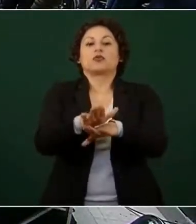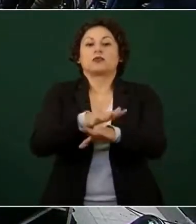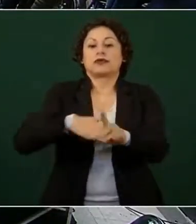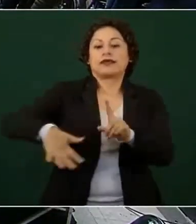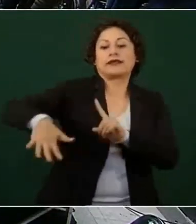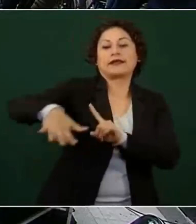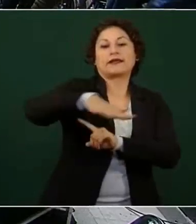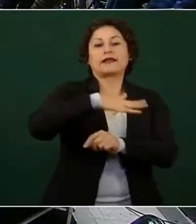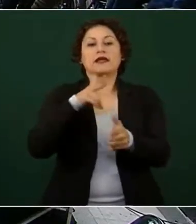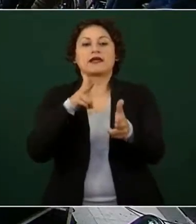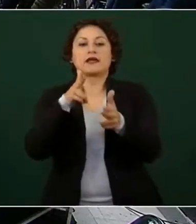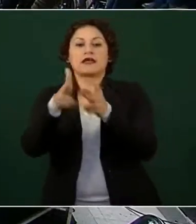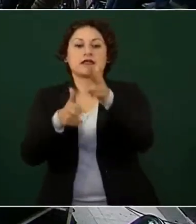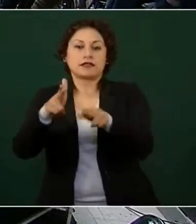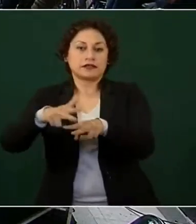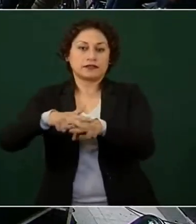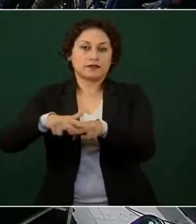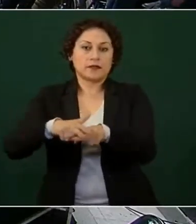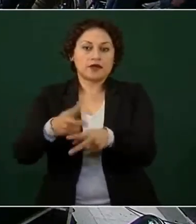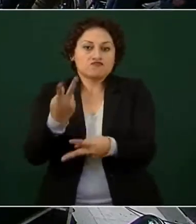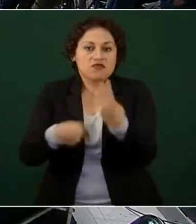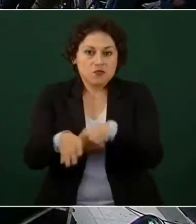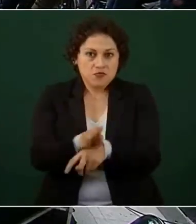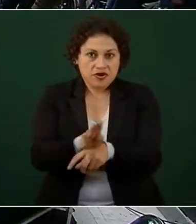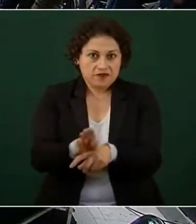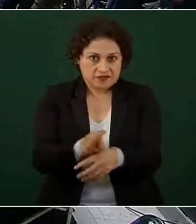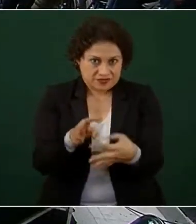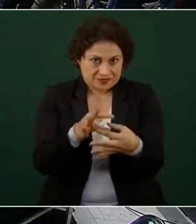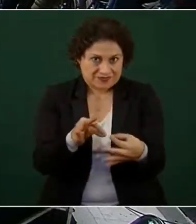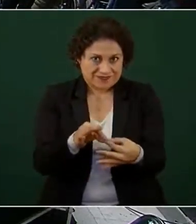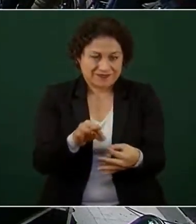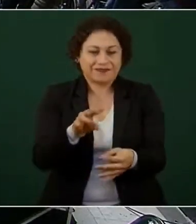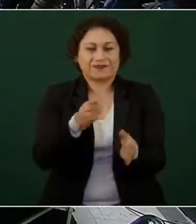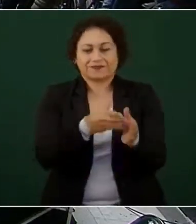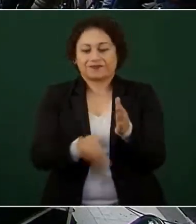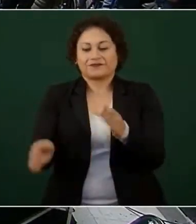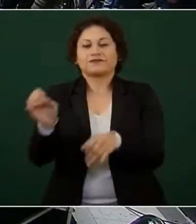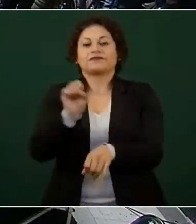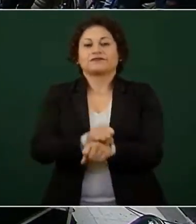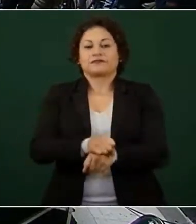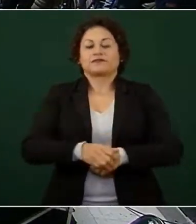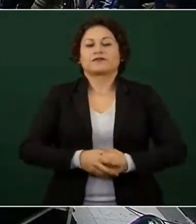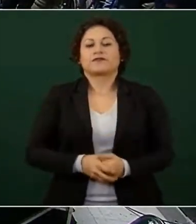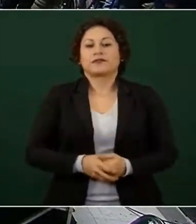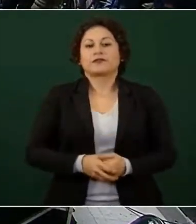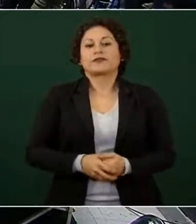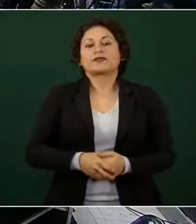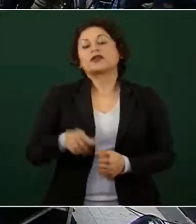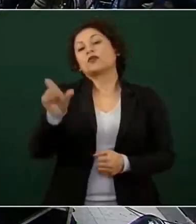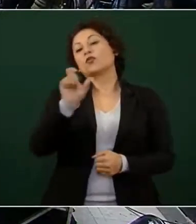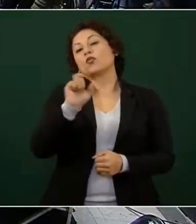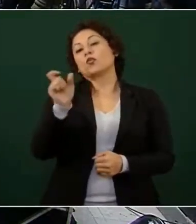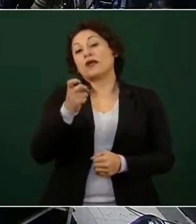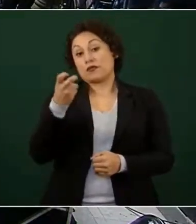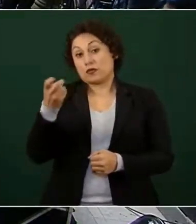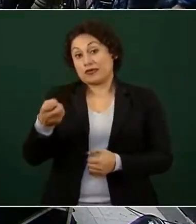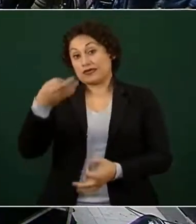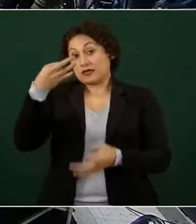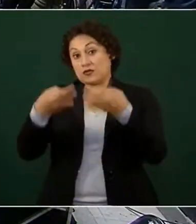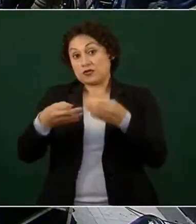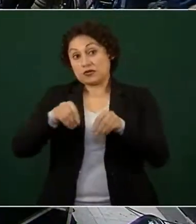va a traer el tren. Al darse a conocer este nuevo amparo, los